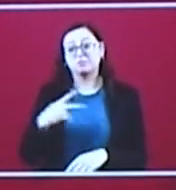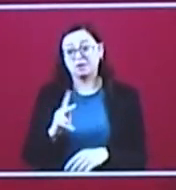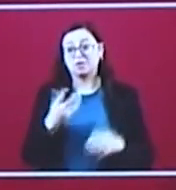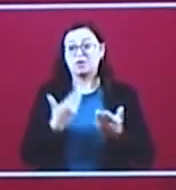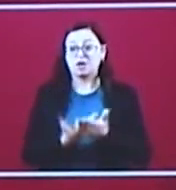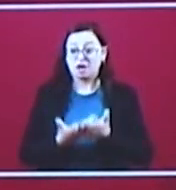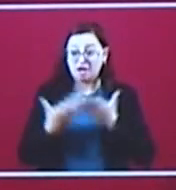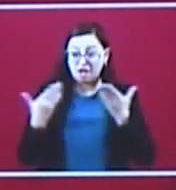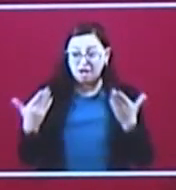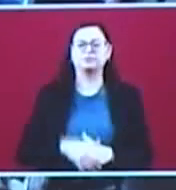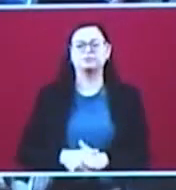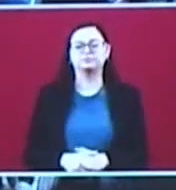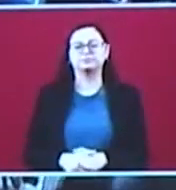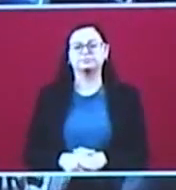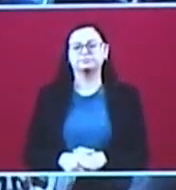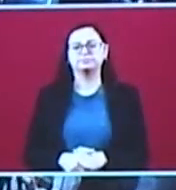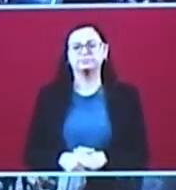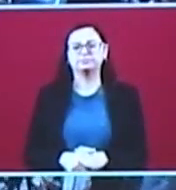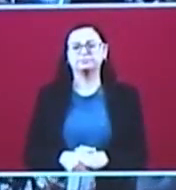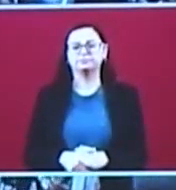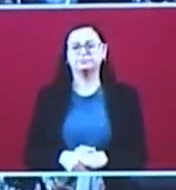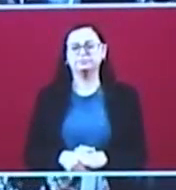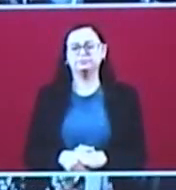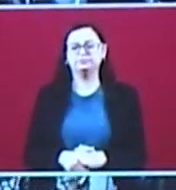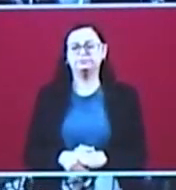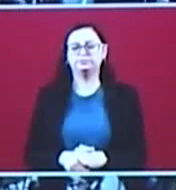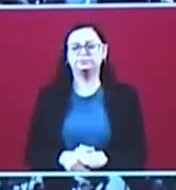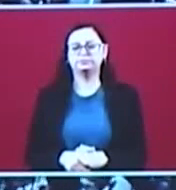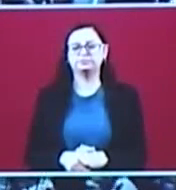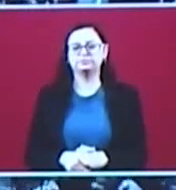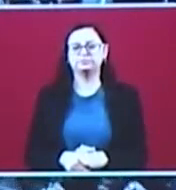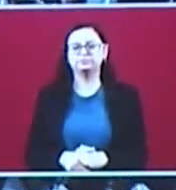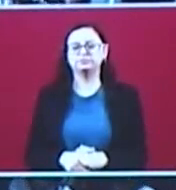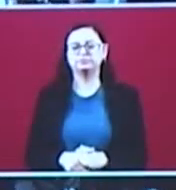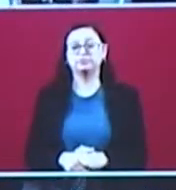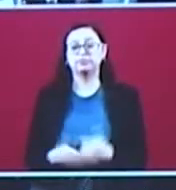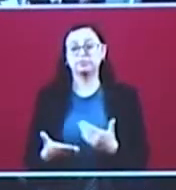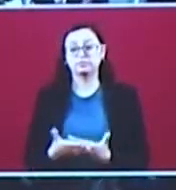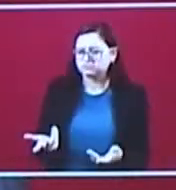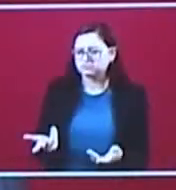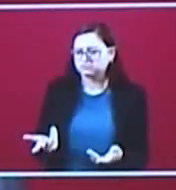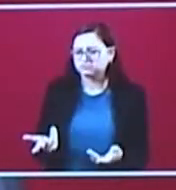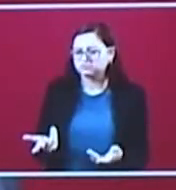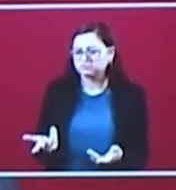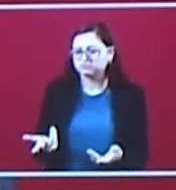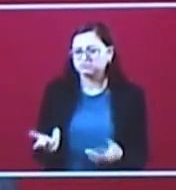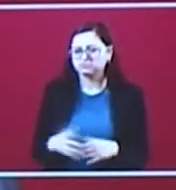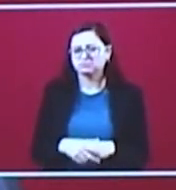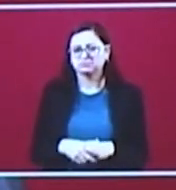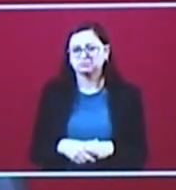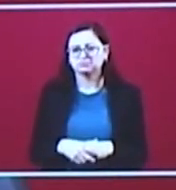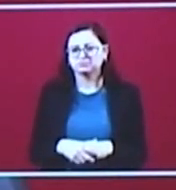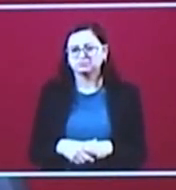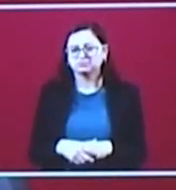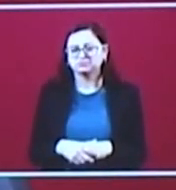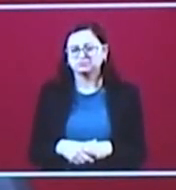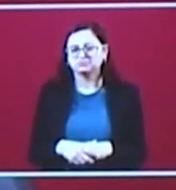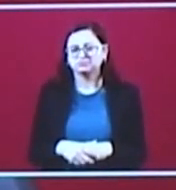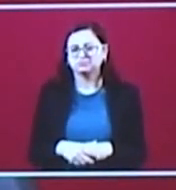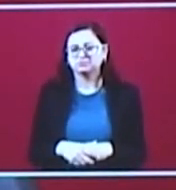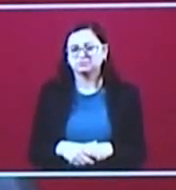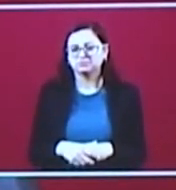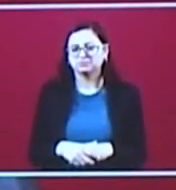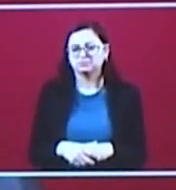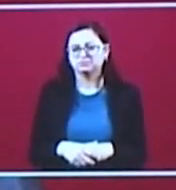pensar si no conviene dejar fuera las consultas. Cuando menos las que no organice